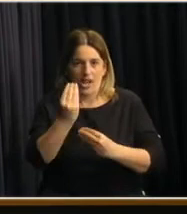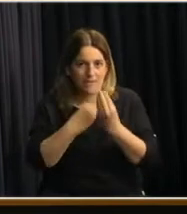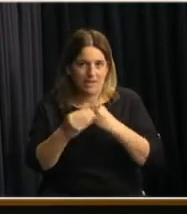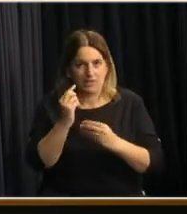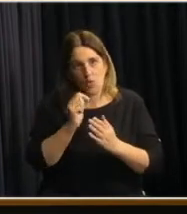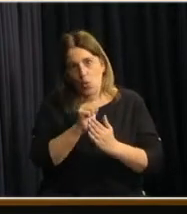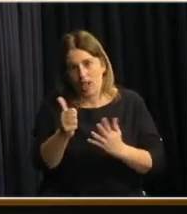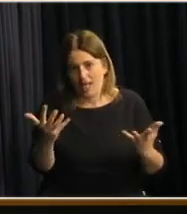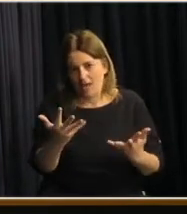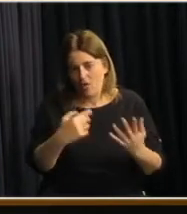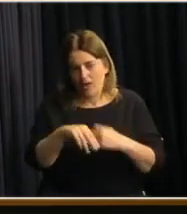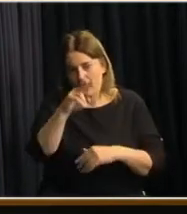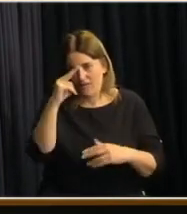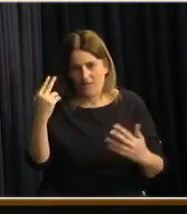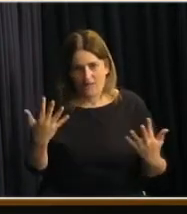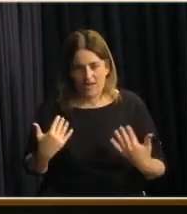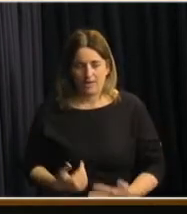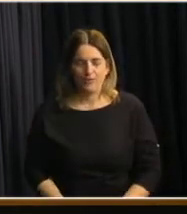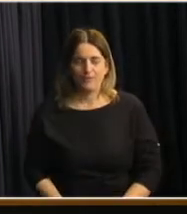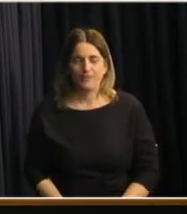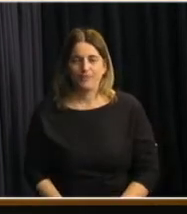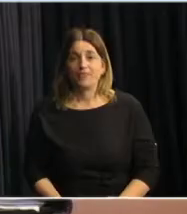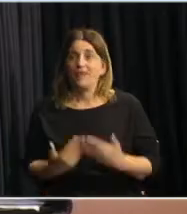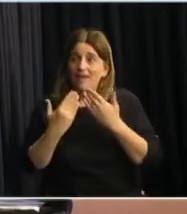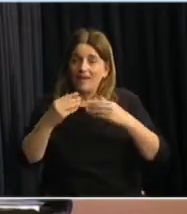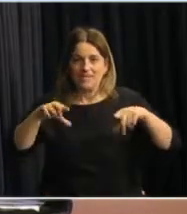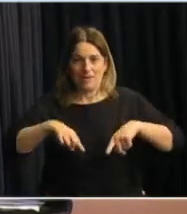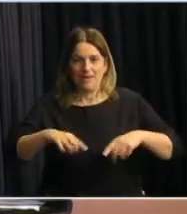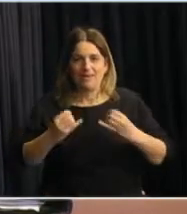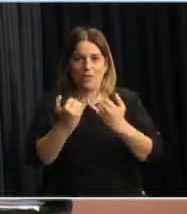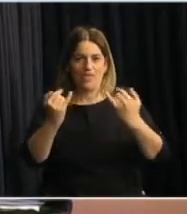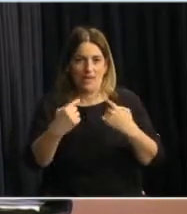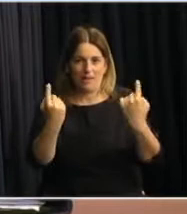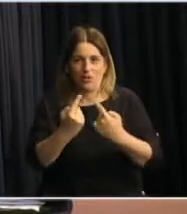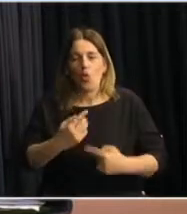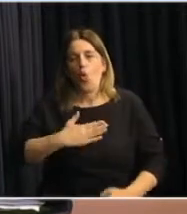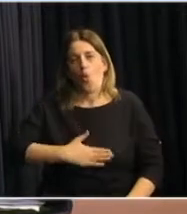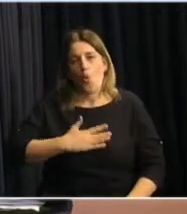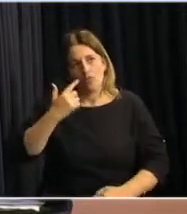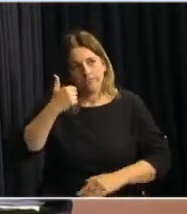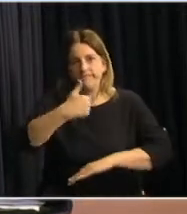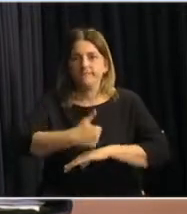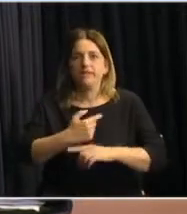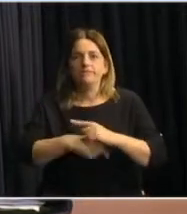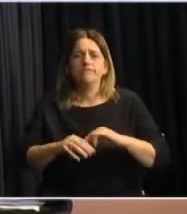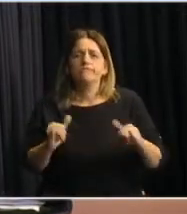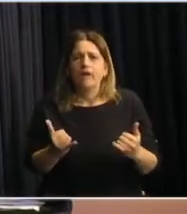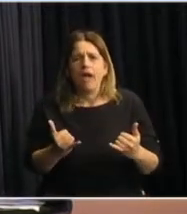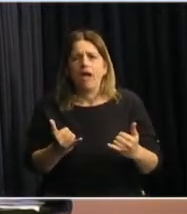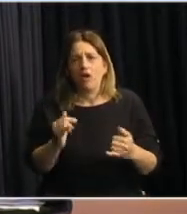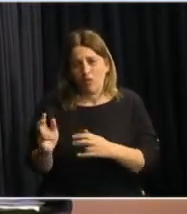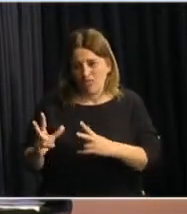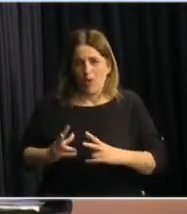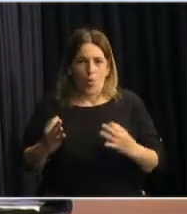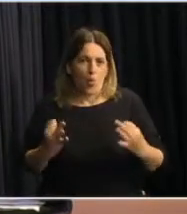durante el verano. Gracias Ministra, buenos días para todos, es un gusto estar aquí. Hemos estado, como decía la